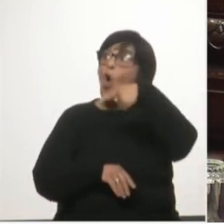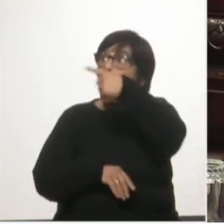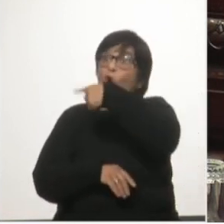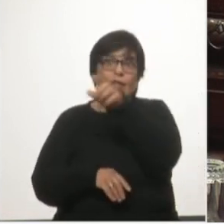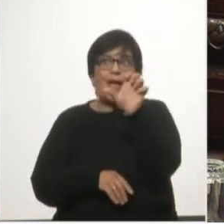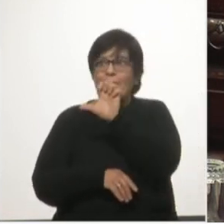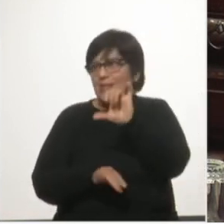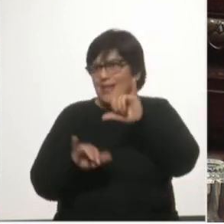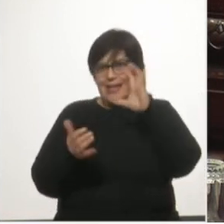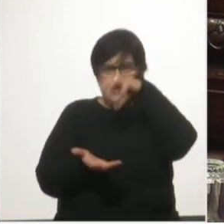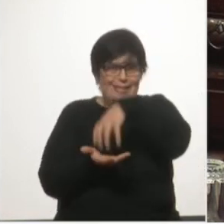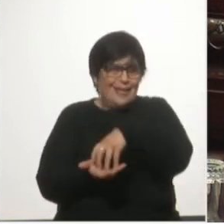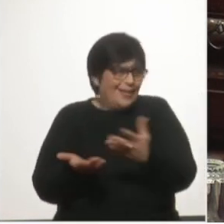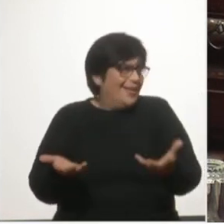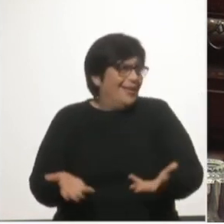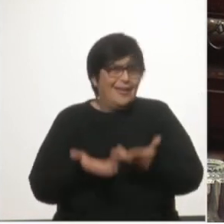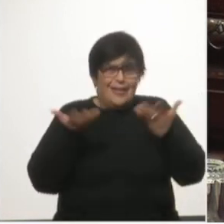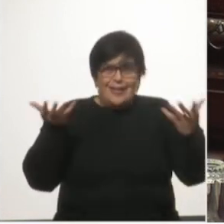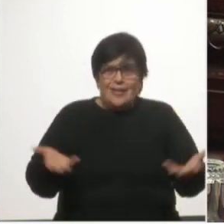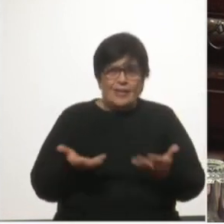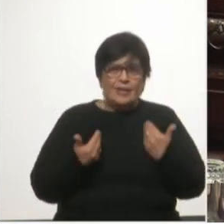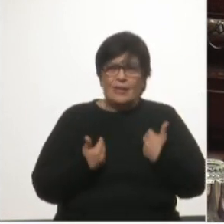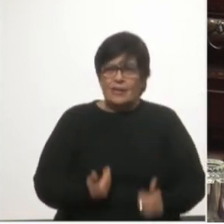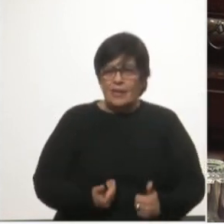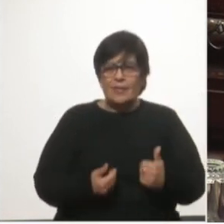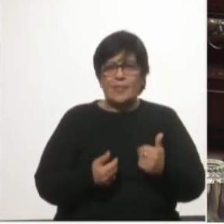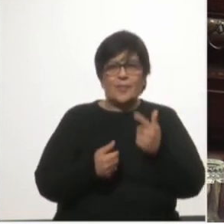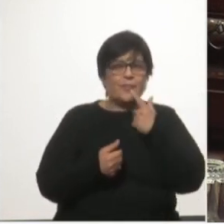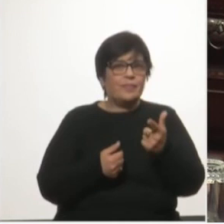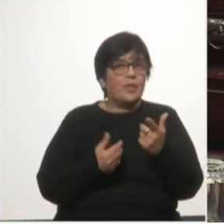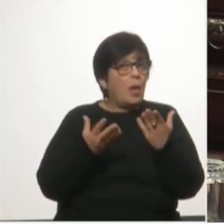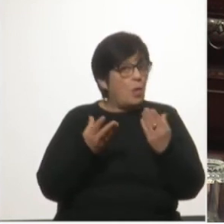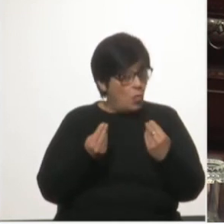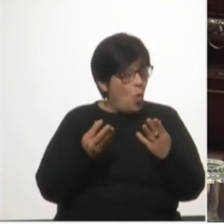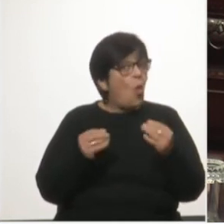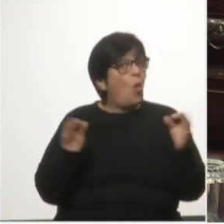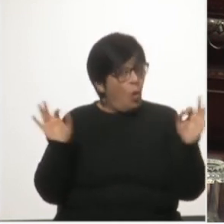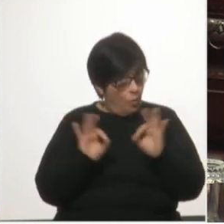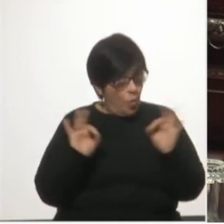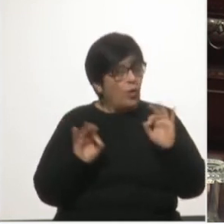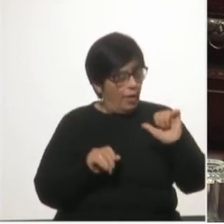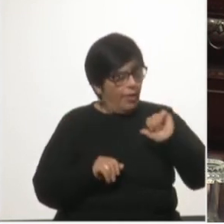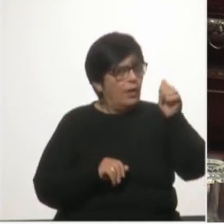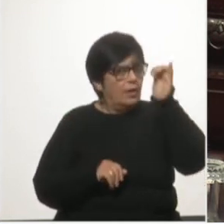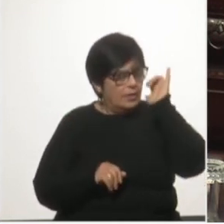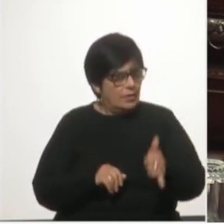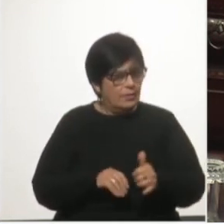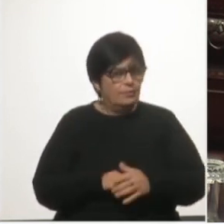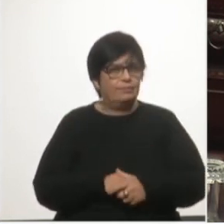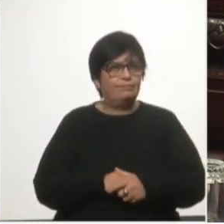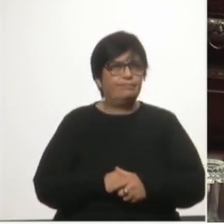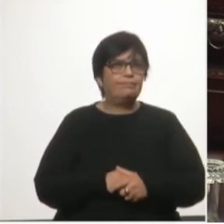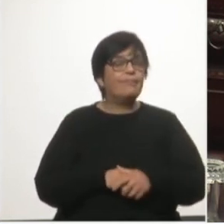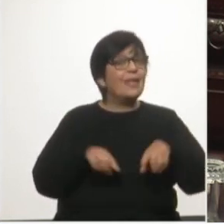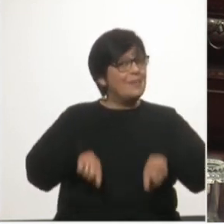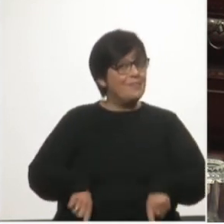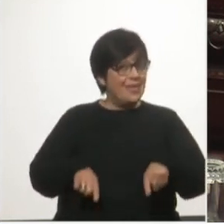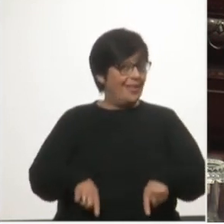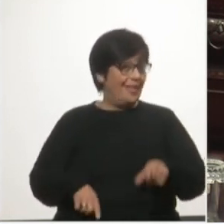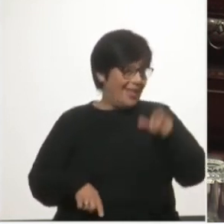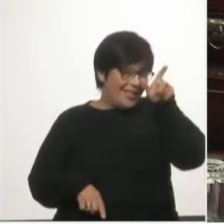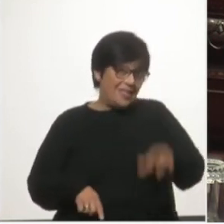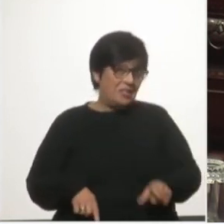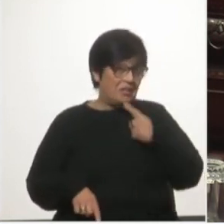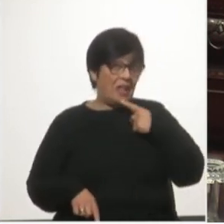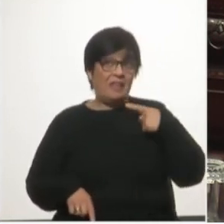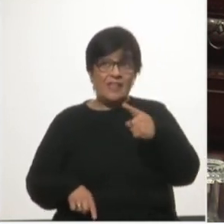instaladas en el puerto y que cuentan lamentablemente con bastantes más posibilidades de éxito el ministro nos habla de la